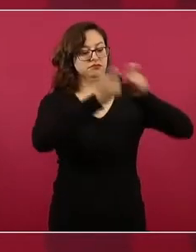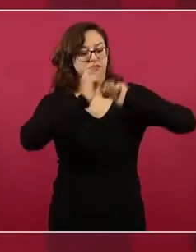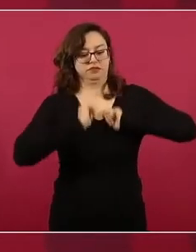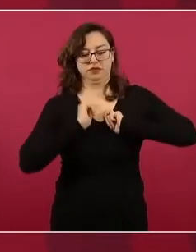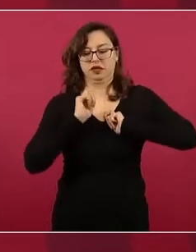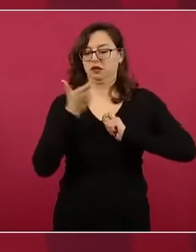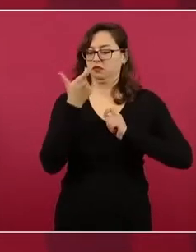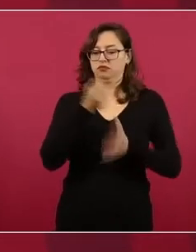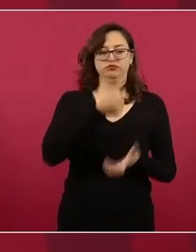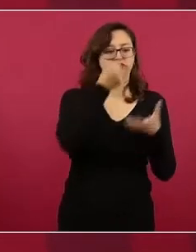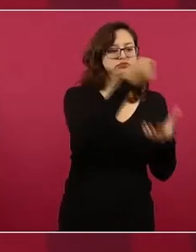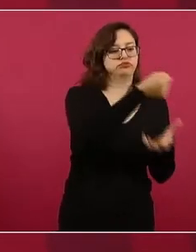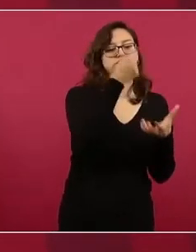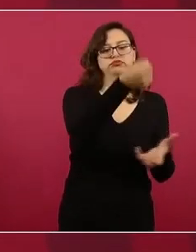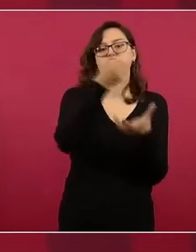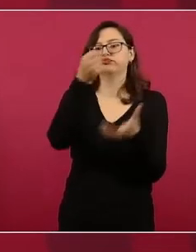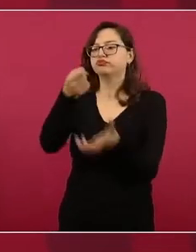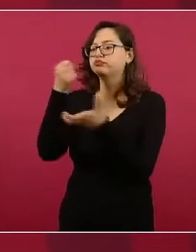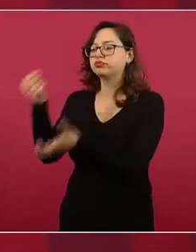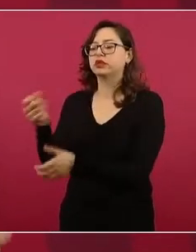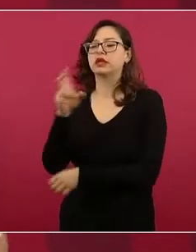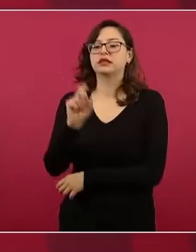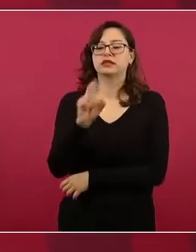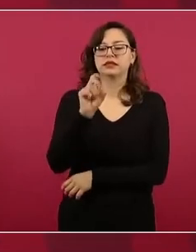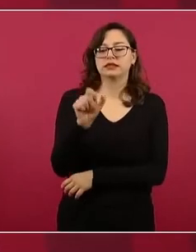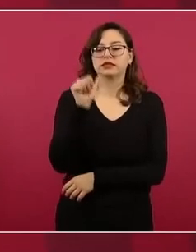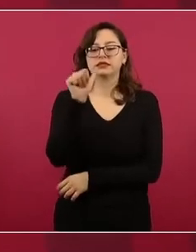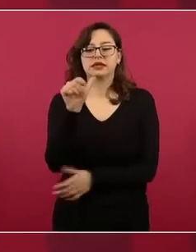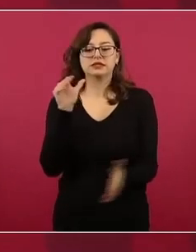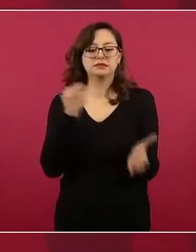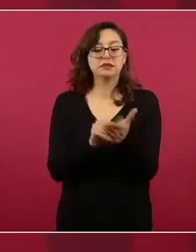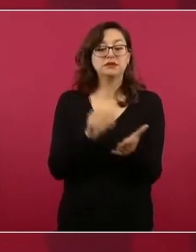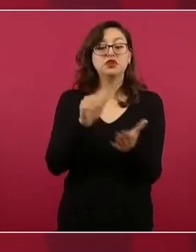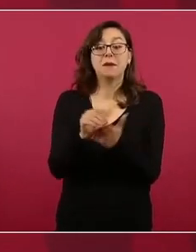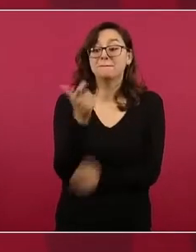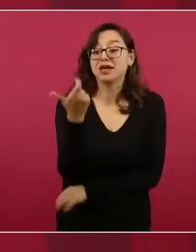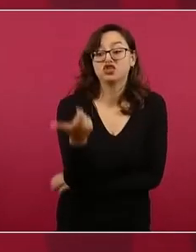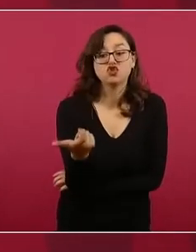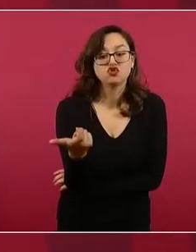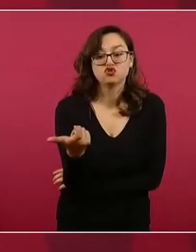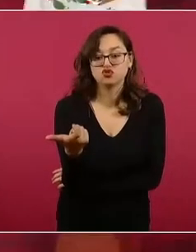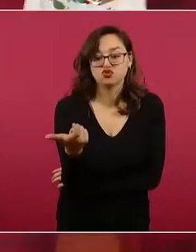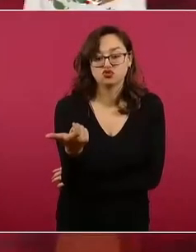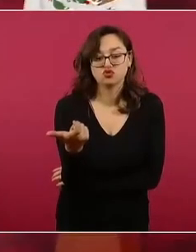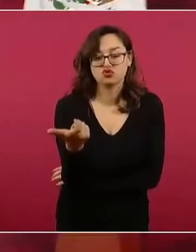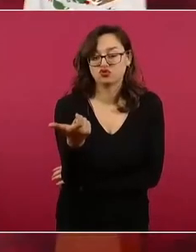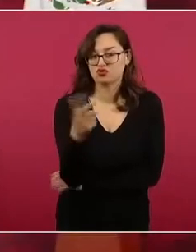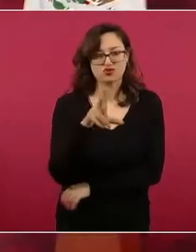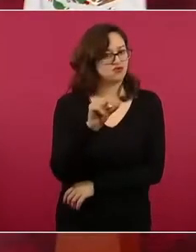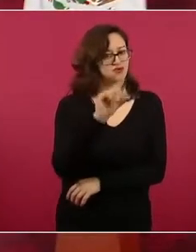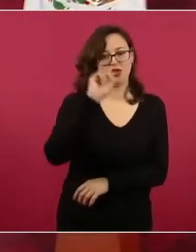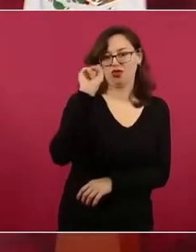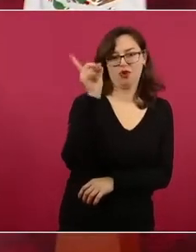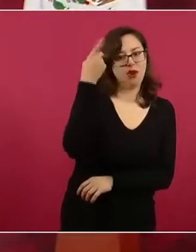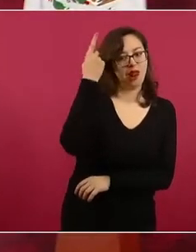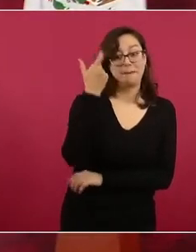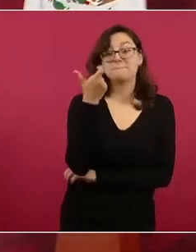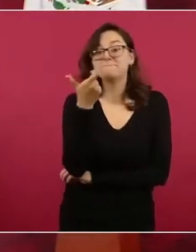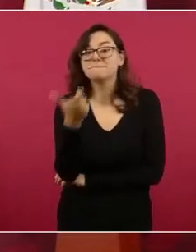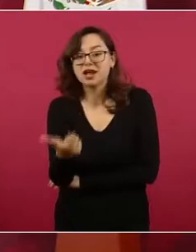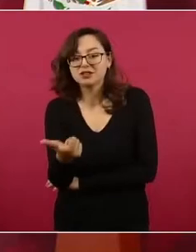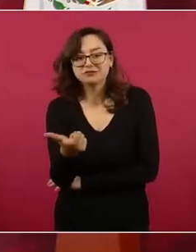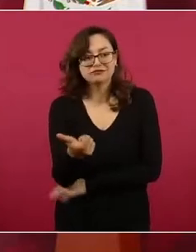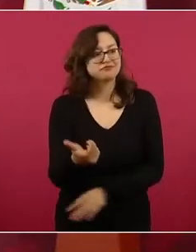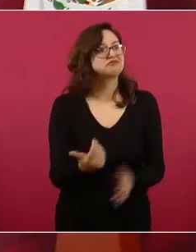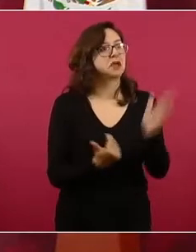Ya llevamos invertidos 36 mil millones de pesos y ya aumentamos la producción